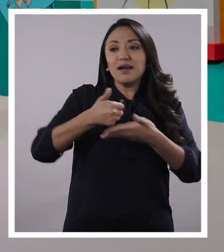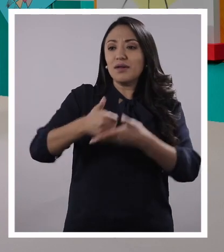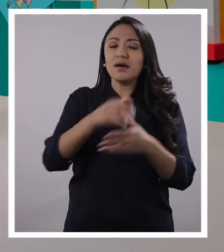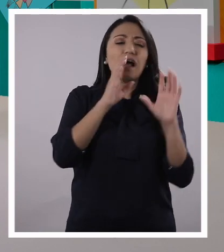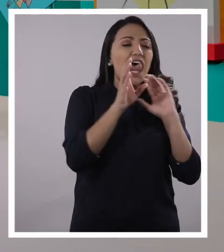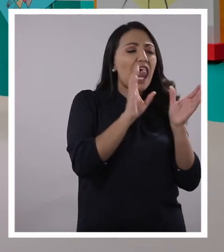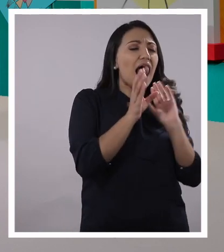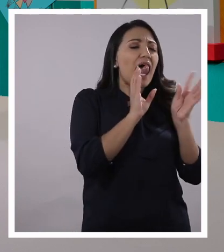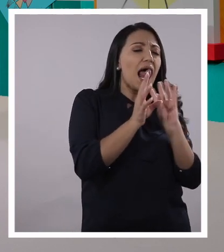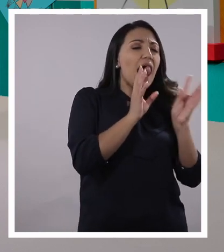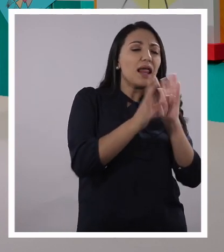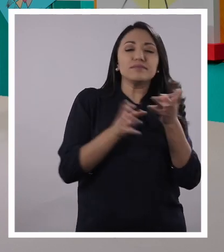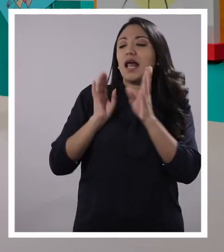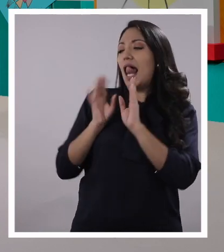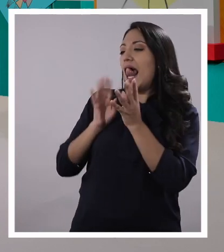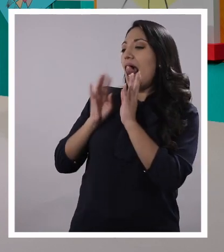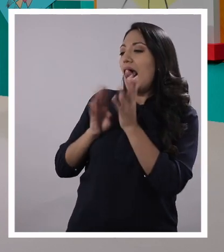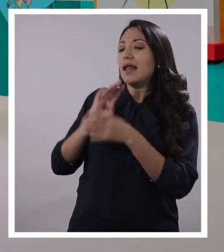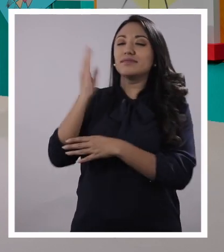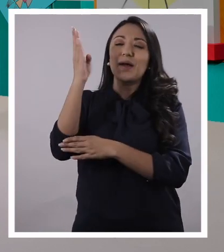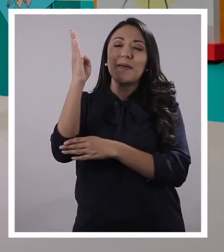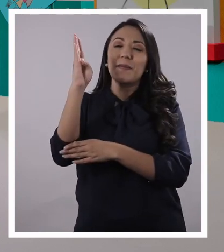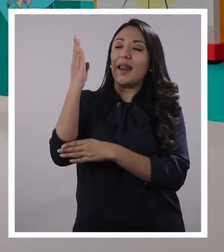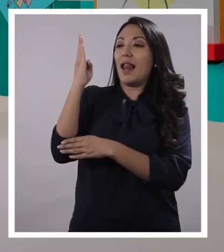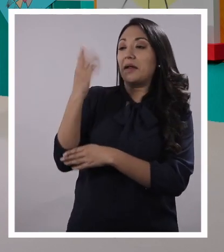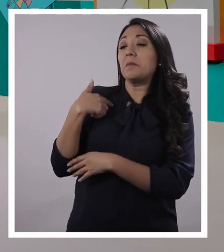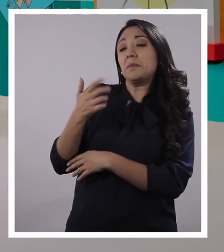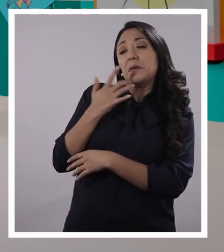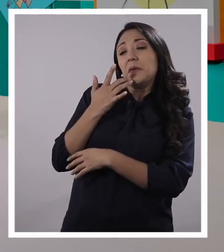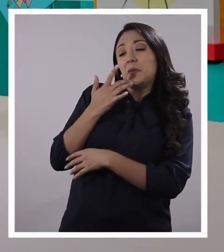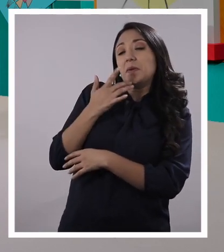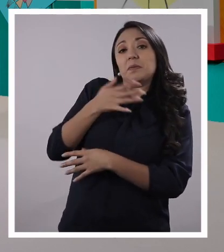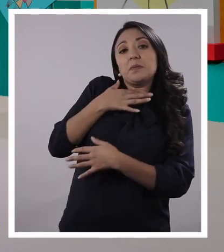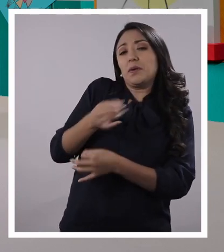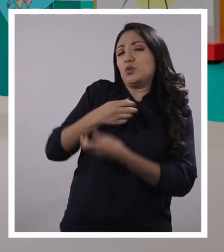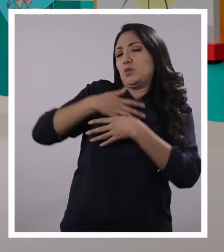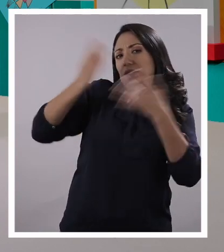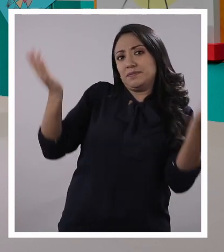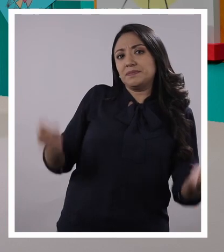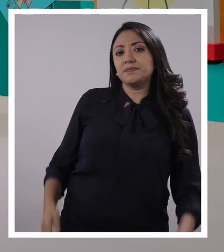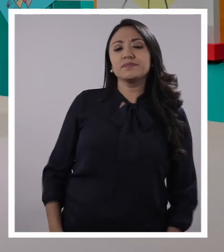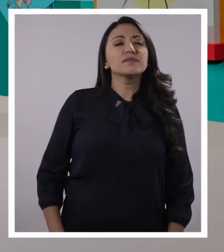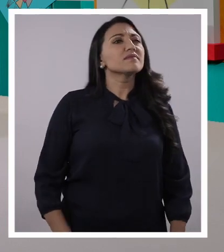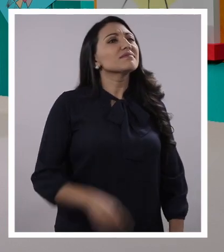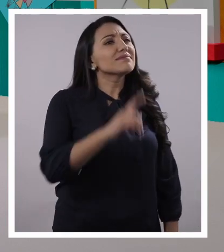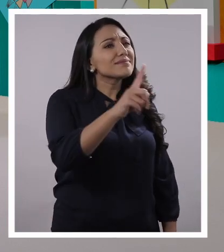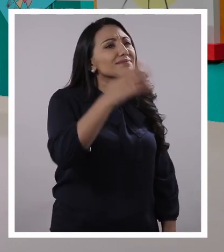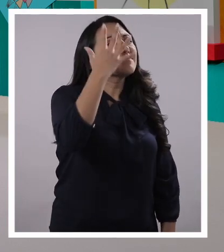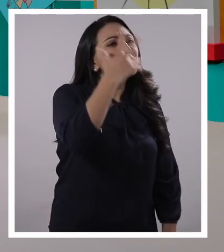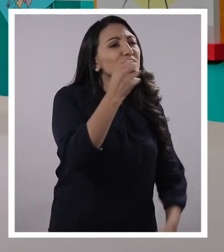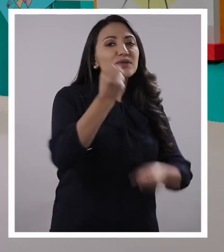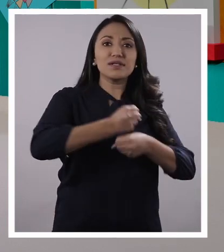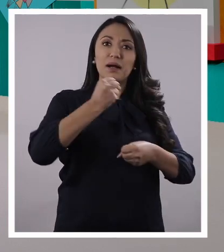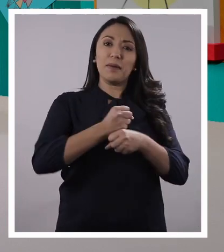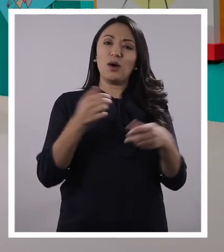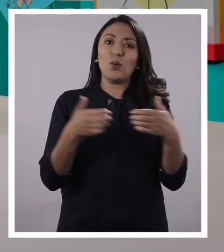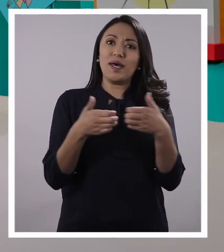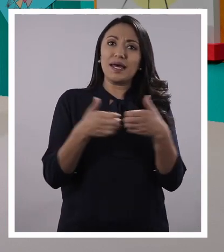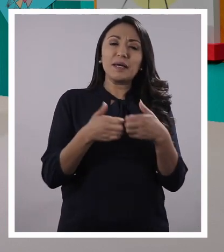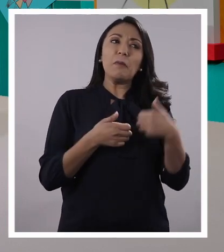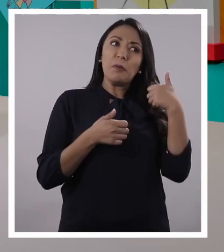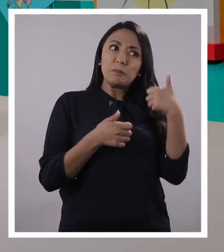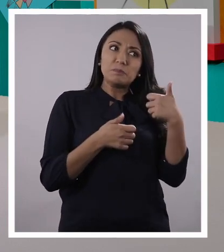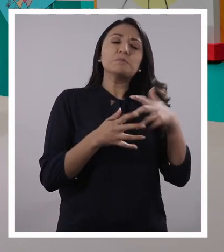conversando y nos hacemos bromas. Es mi momento favorito. Uno de mis momentos favoritos porque hay muchos. Y sabe que es lindo que están trabajando en equipo.